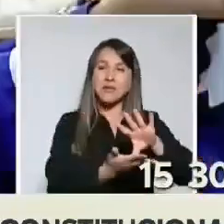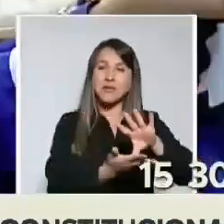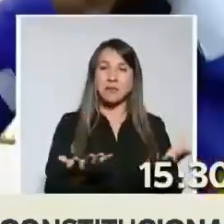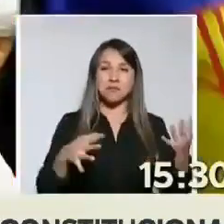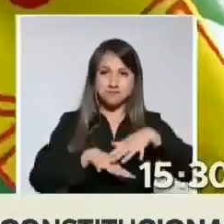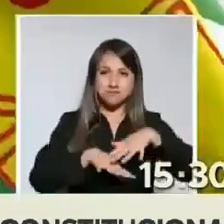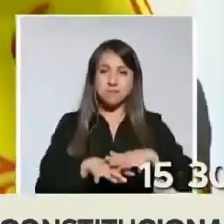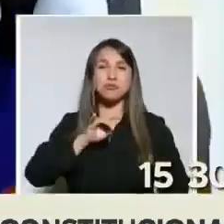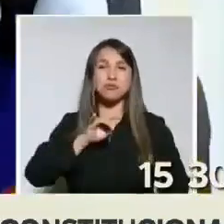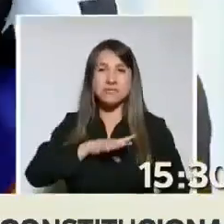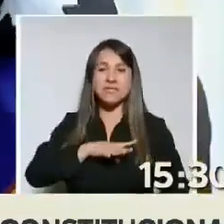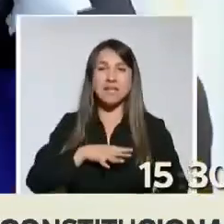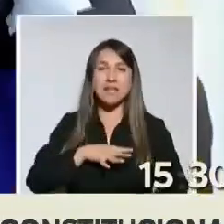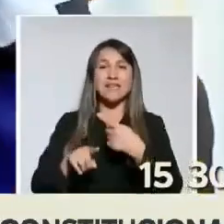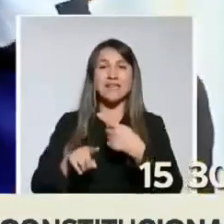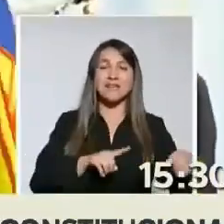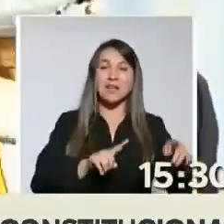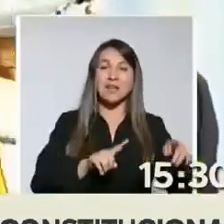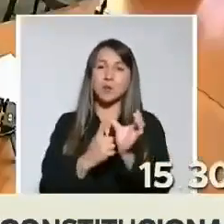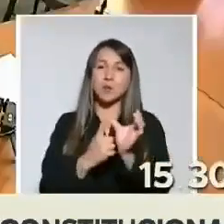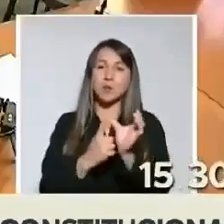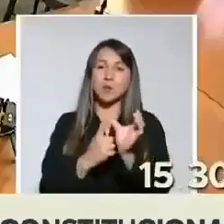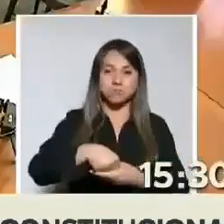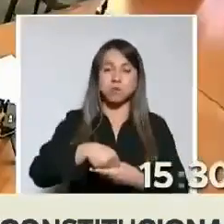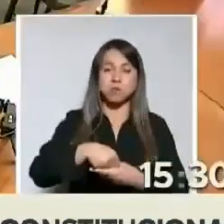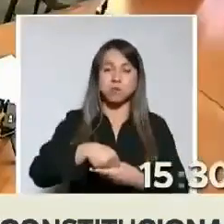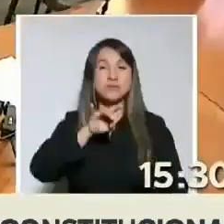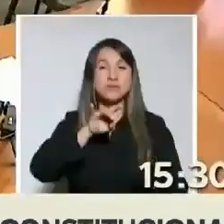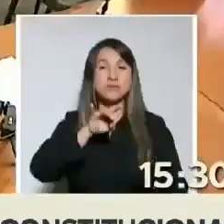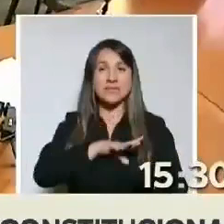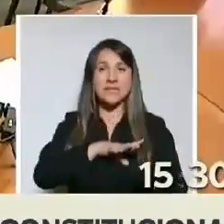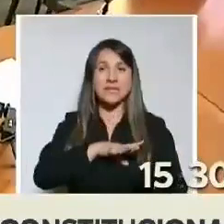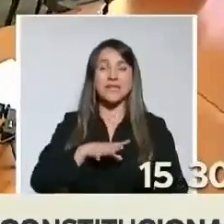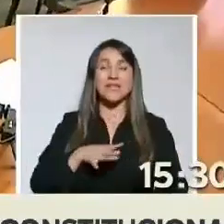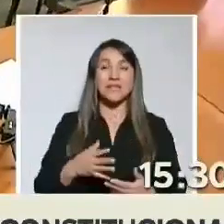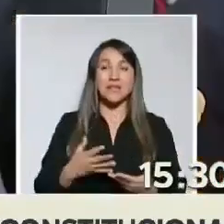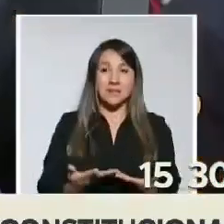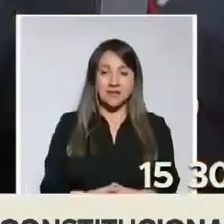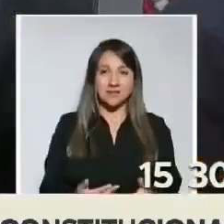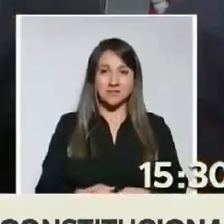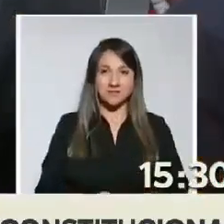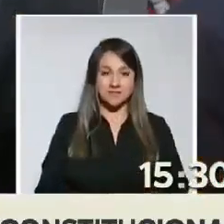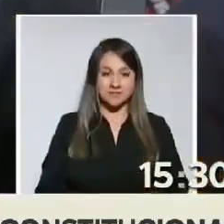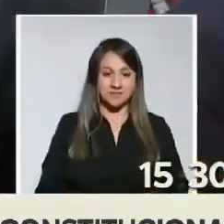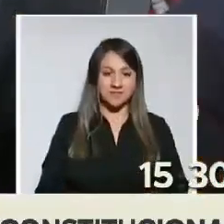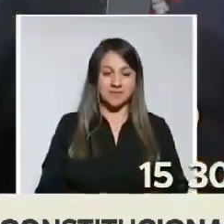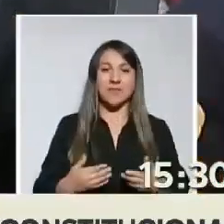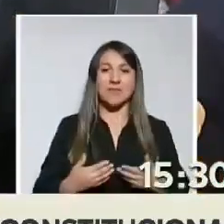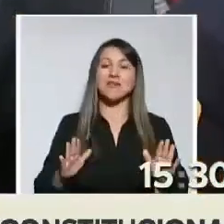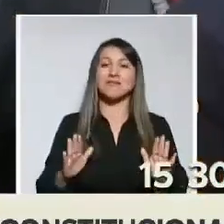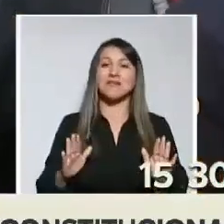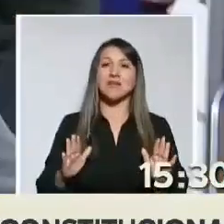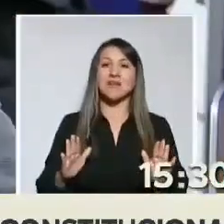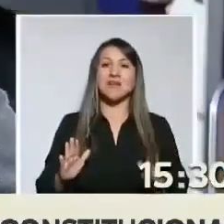Chile intercultural, en un Chile que no